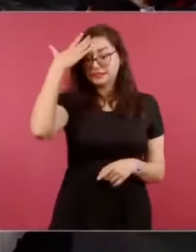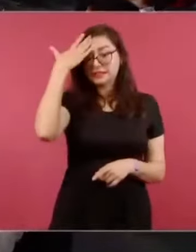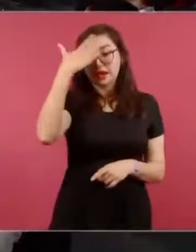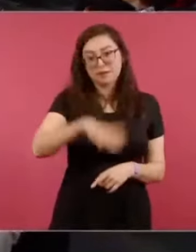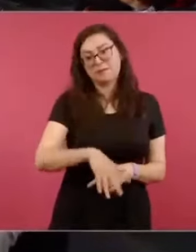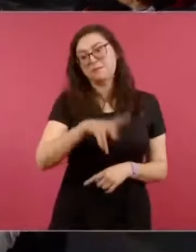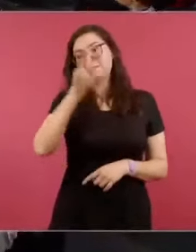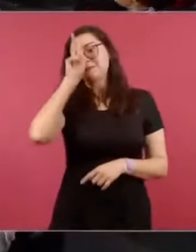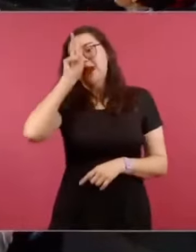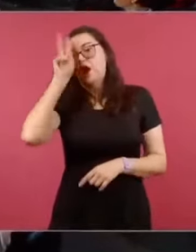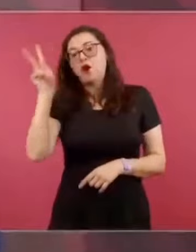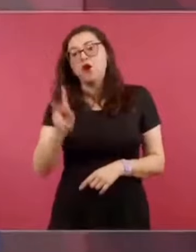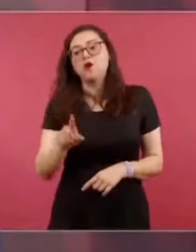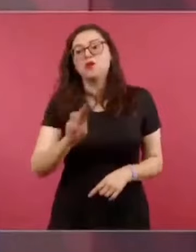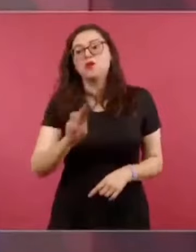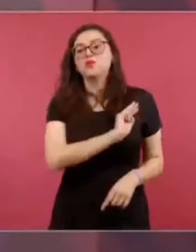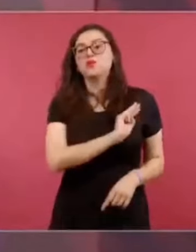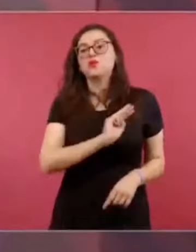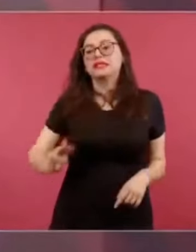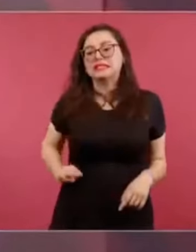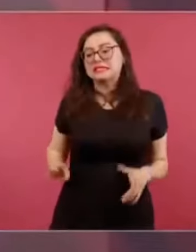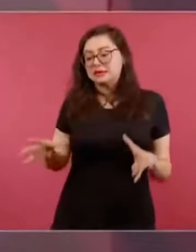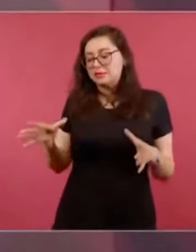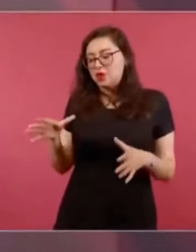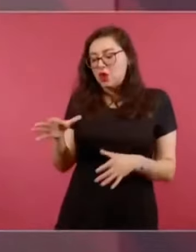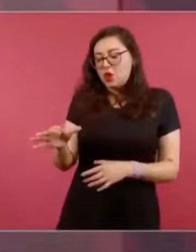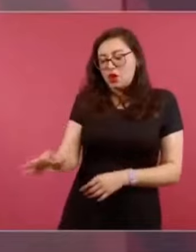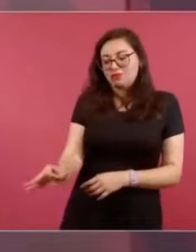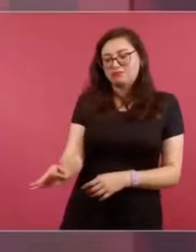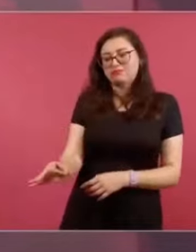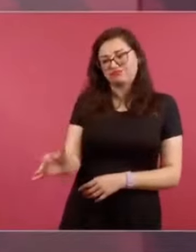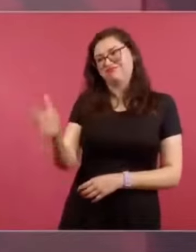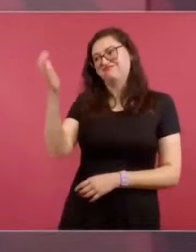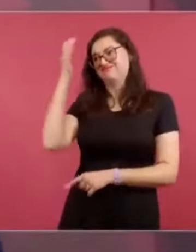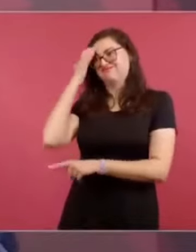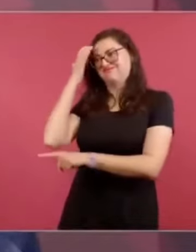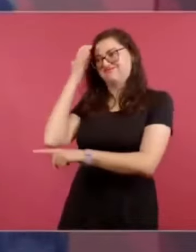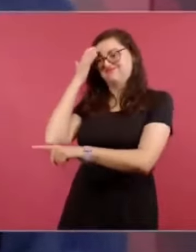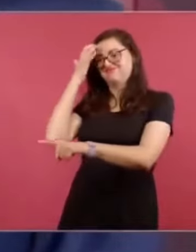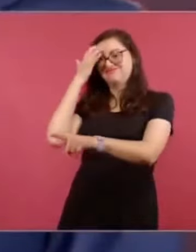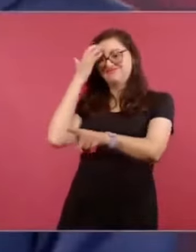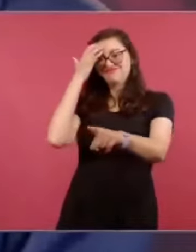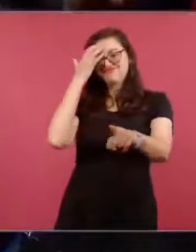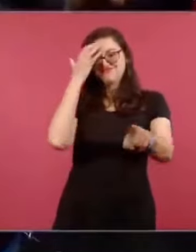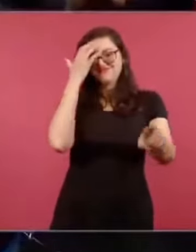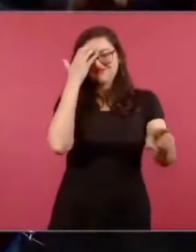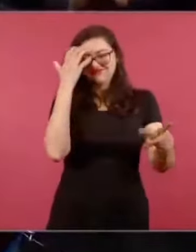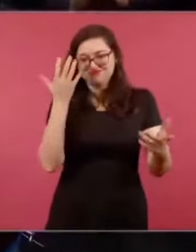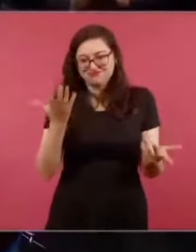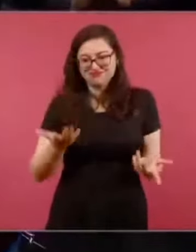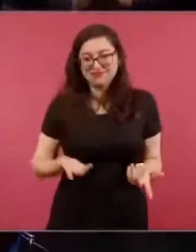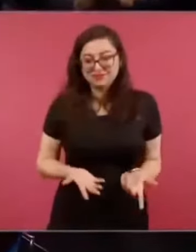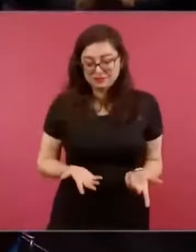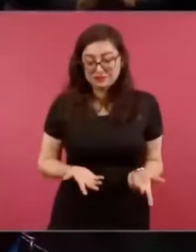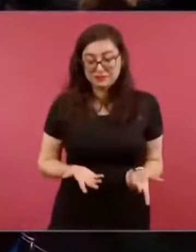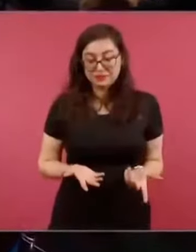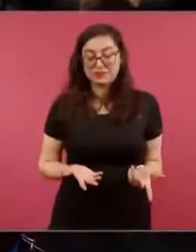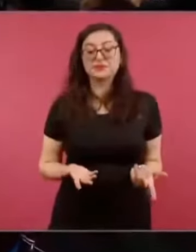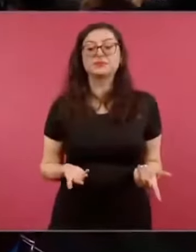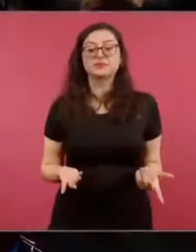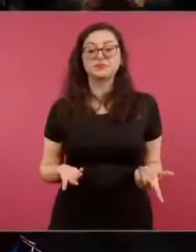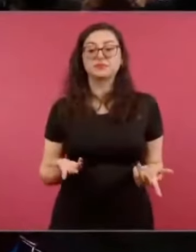antes hasta se le